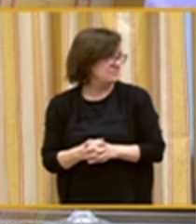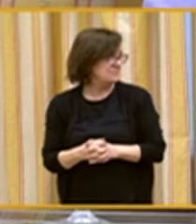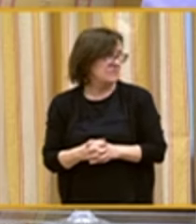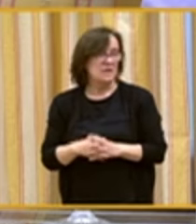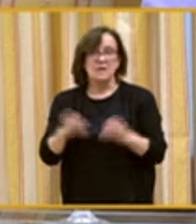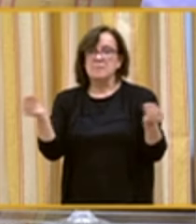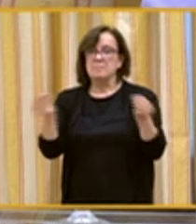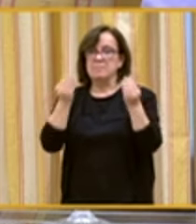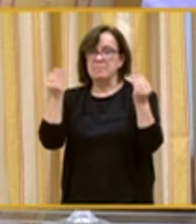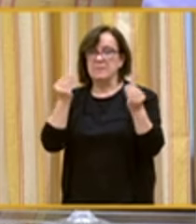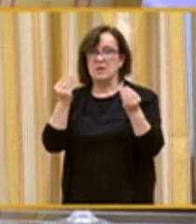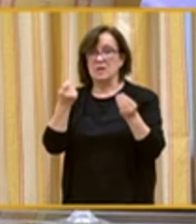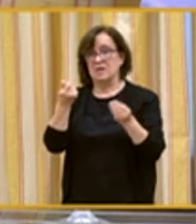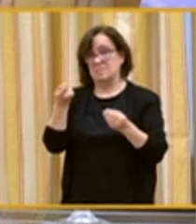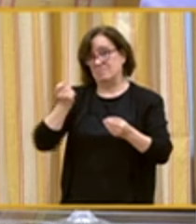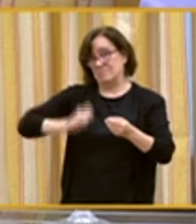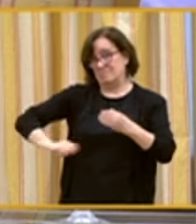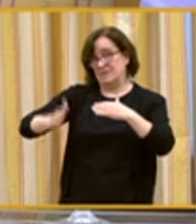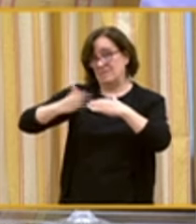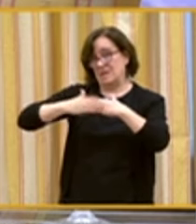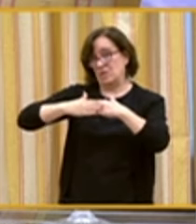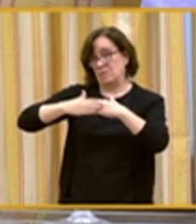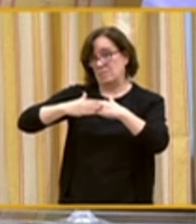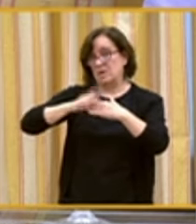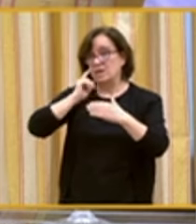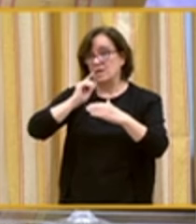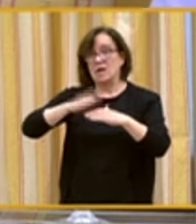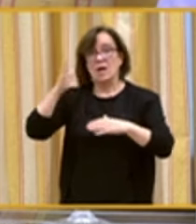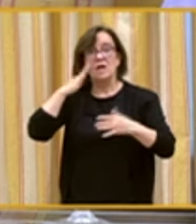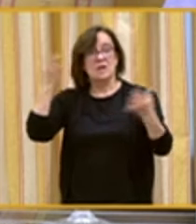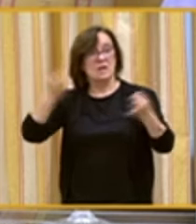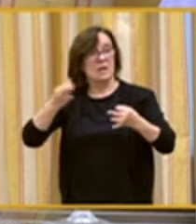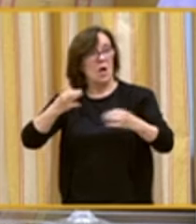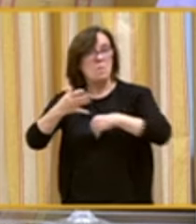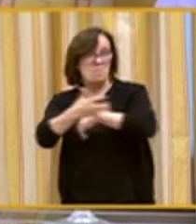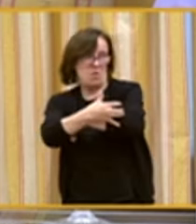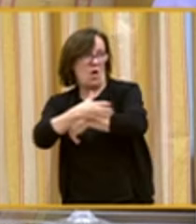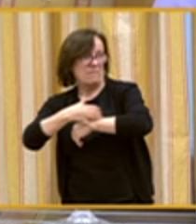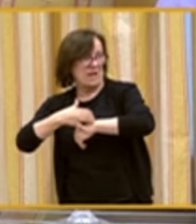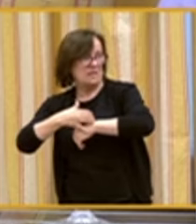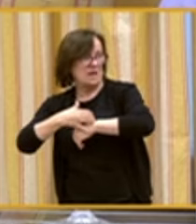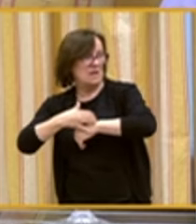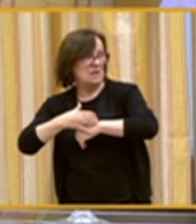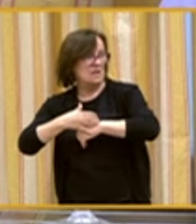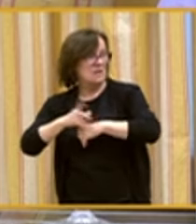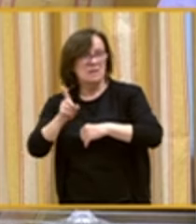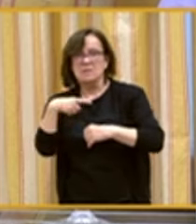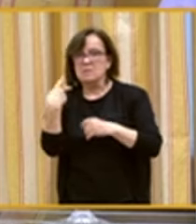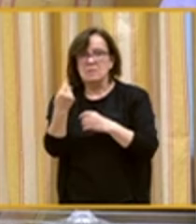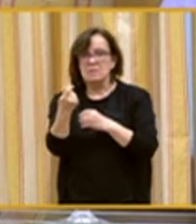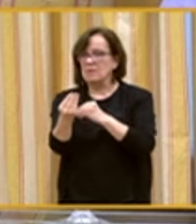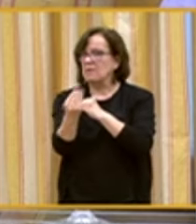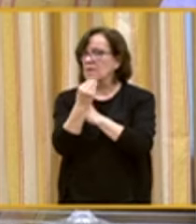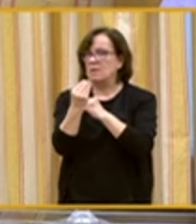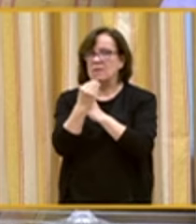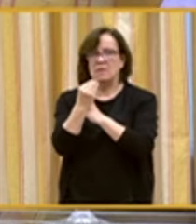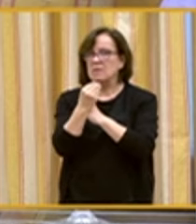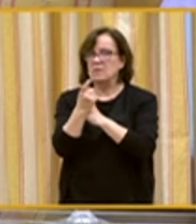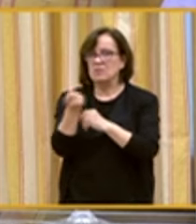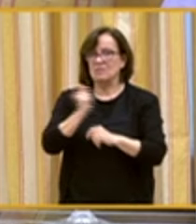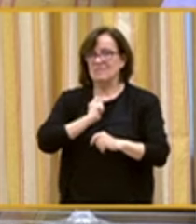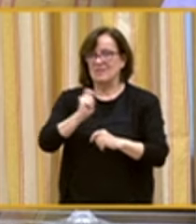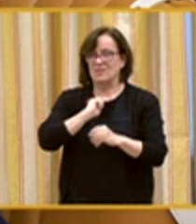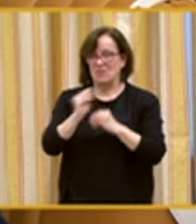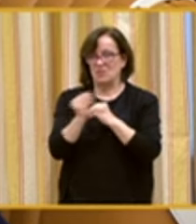La mejora del ingreso mínimo vital. Tenemos mayor riesgo de pobreza y, sin embargo, no recibimos el ingreso mínimo